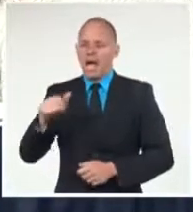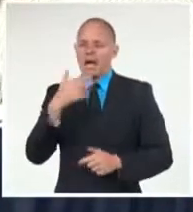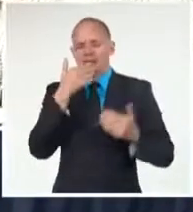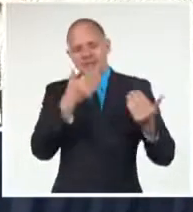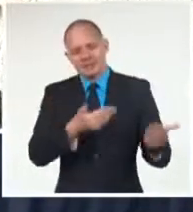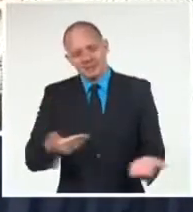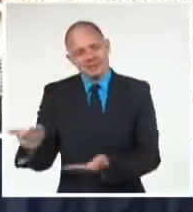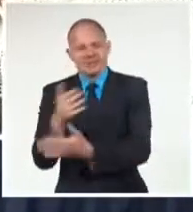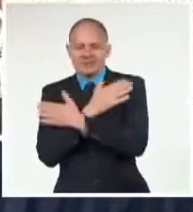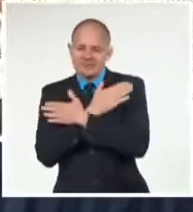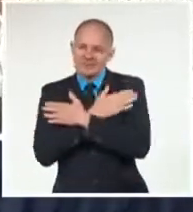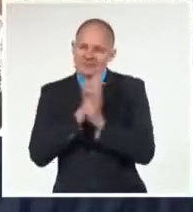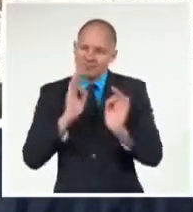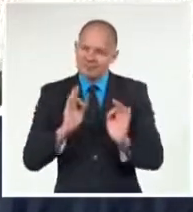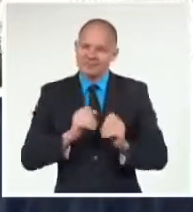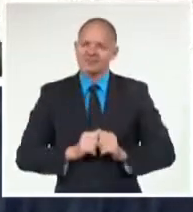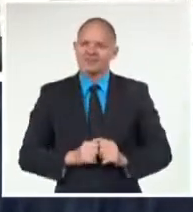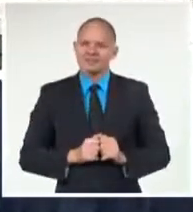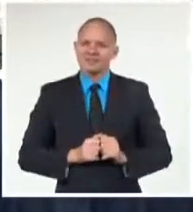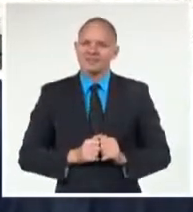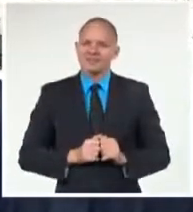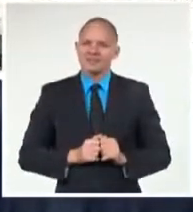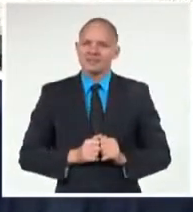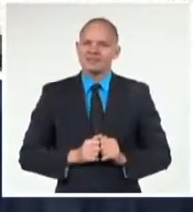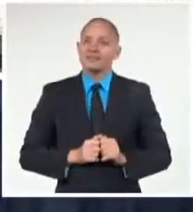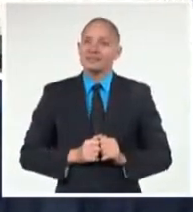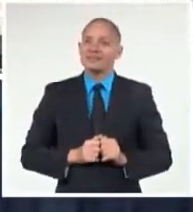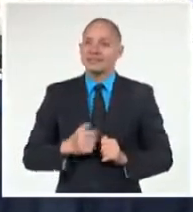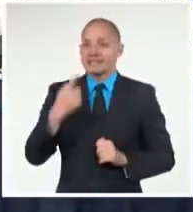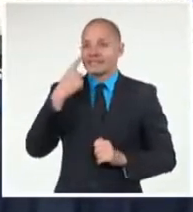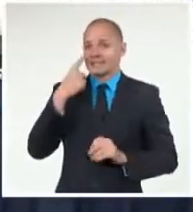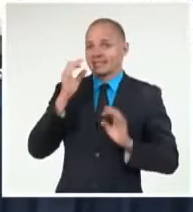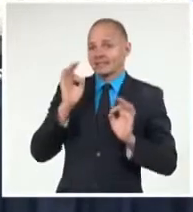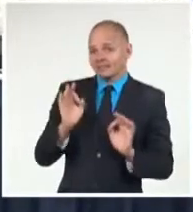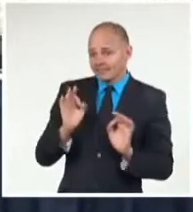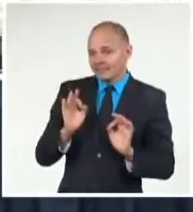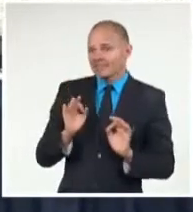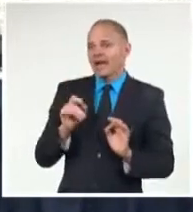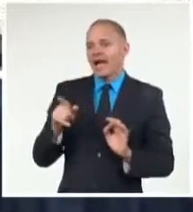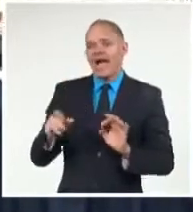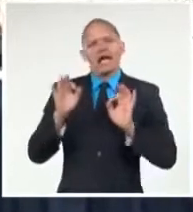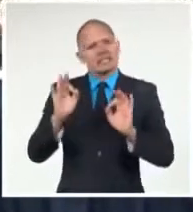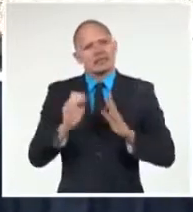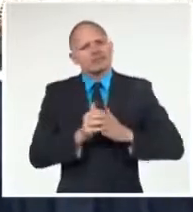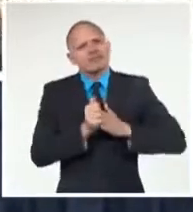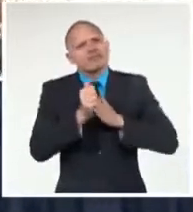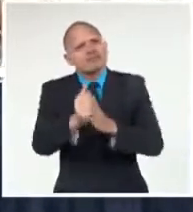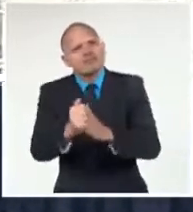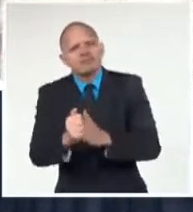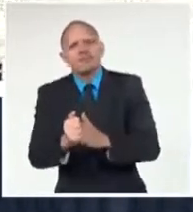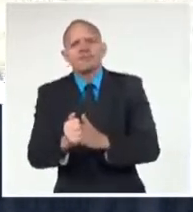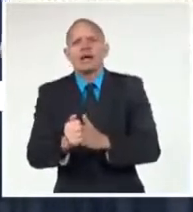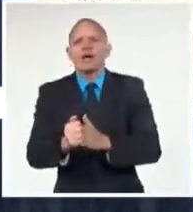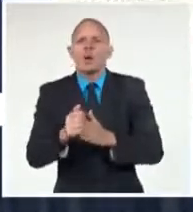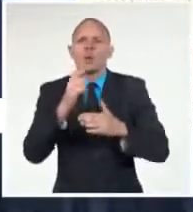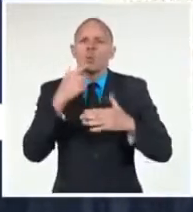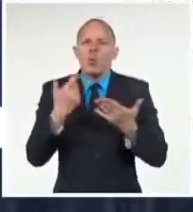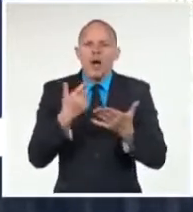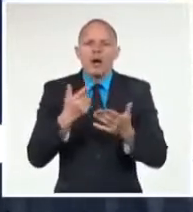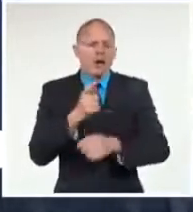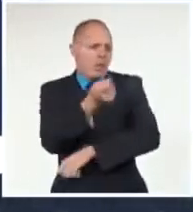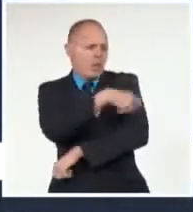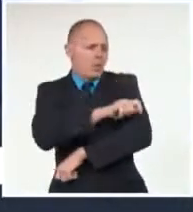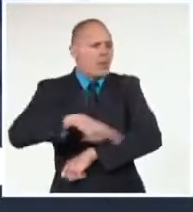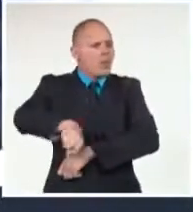respeto. Y lo hacemos por su papel, por el papel que ha jugado de liderazgo al frente de su pueblo,